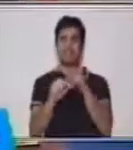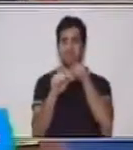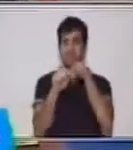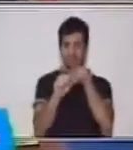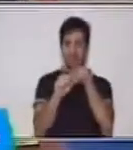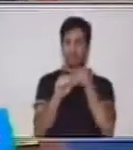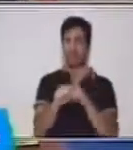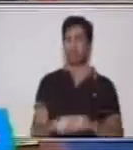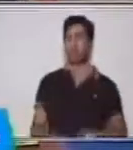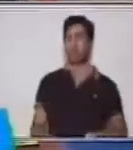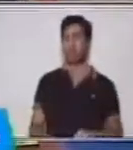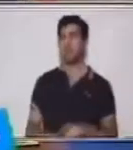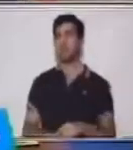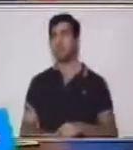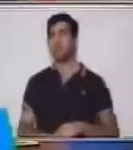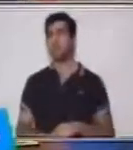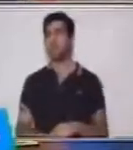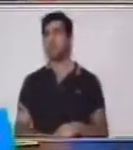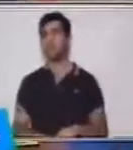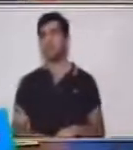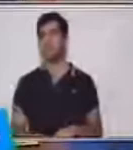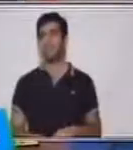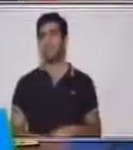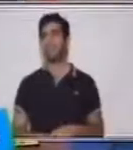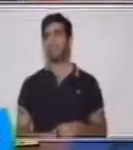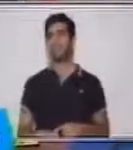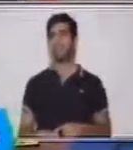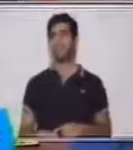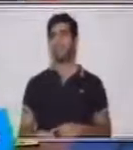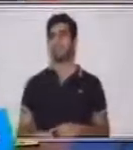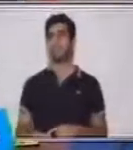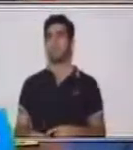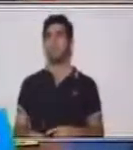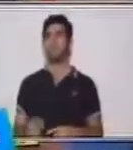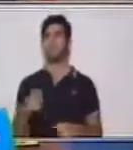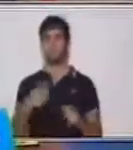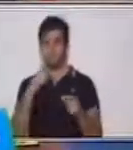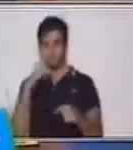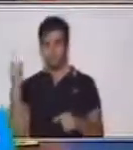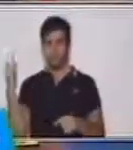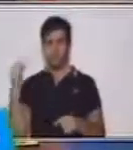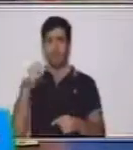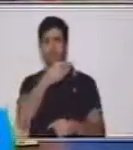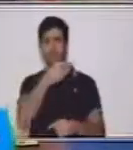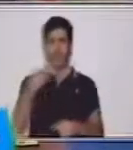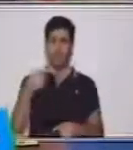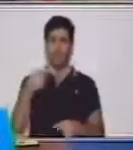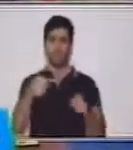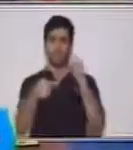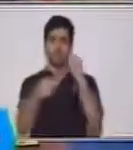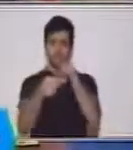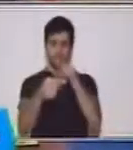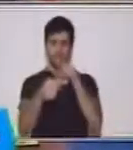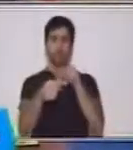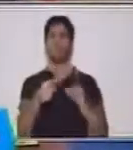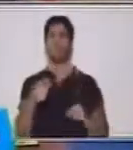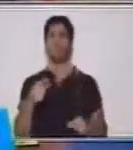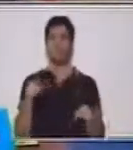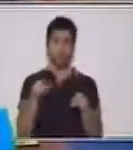colocar como es seis, me toca una barra que significa cinco, más un punto es igual a seis.